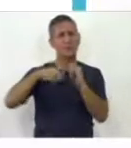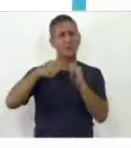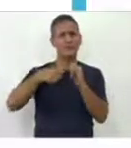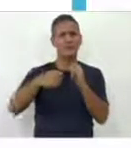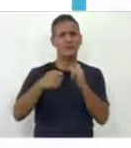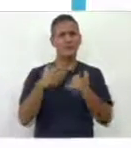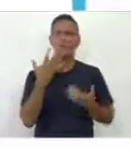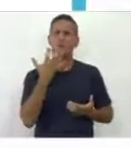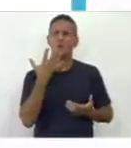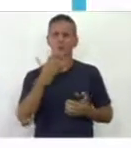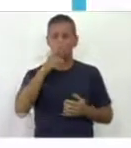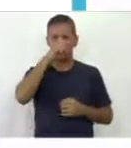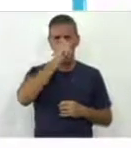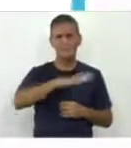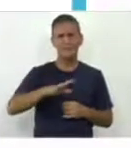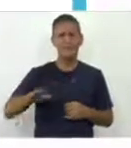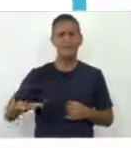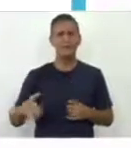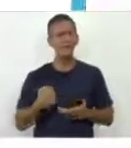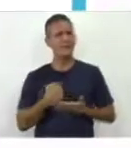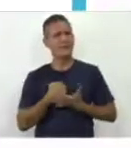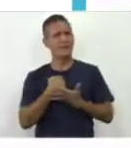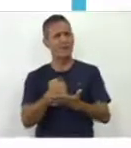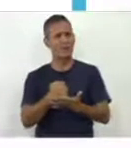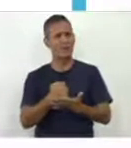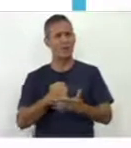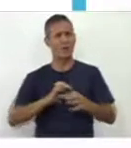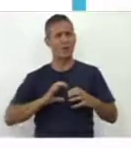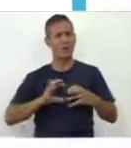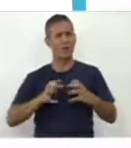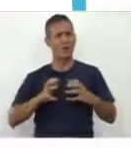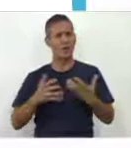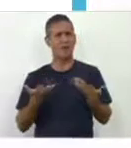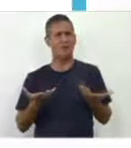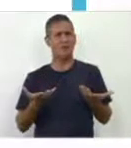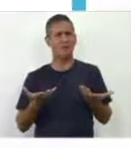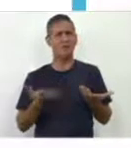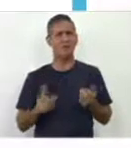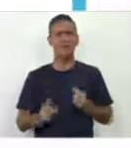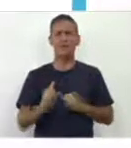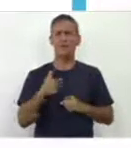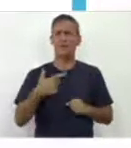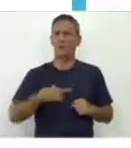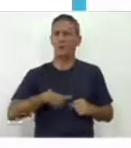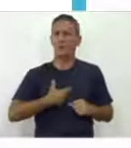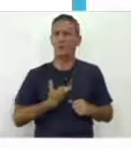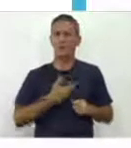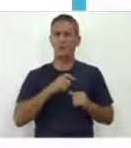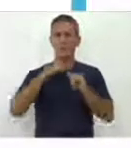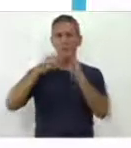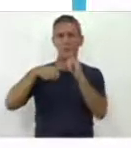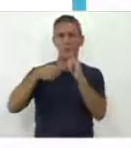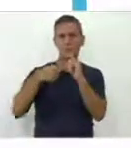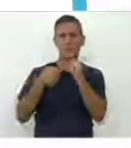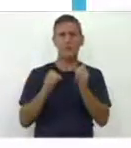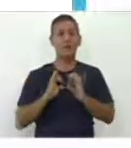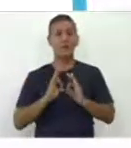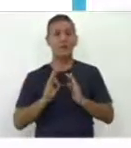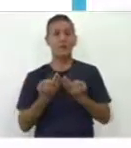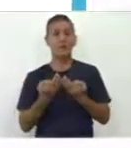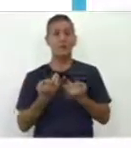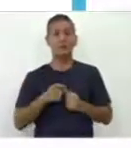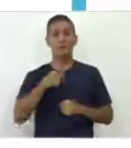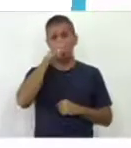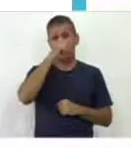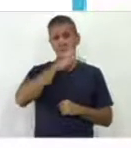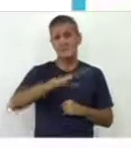la primera infancia y contribuir a la formación de una cultura audiovisual en las familias de